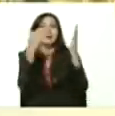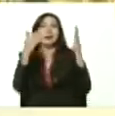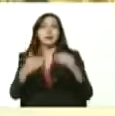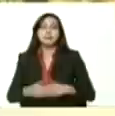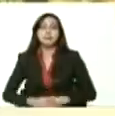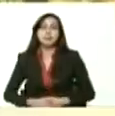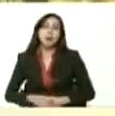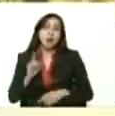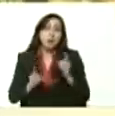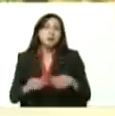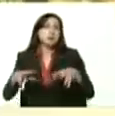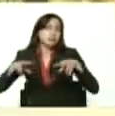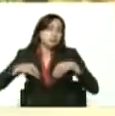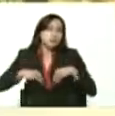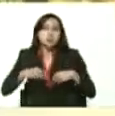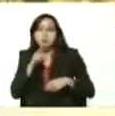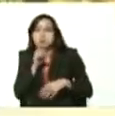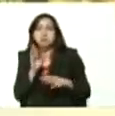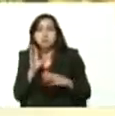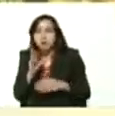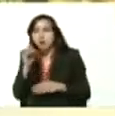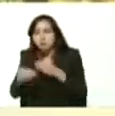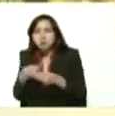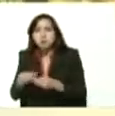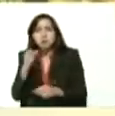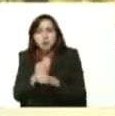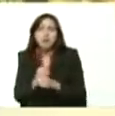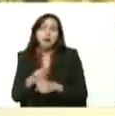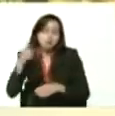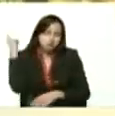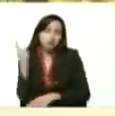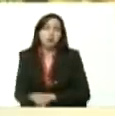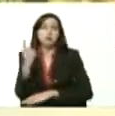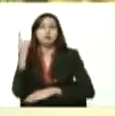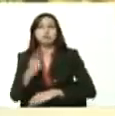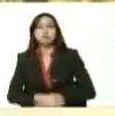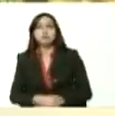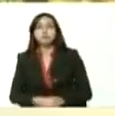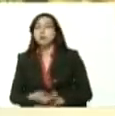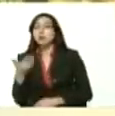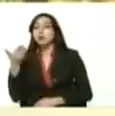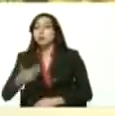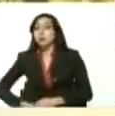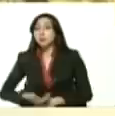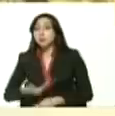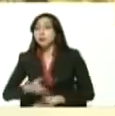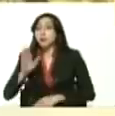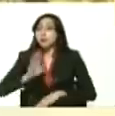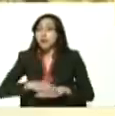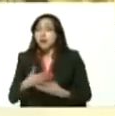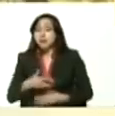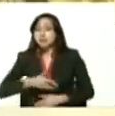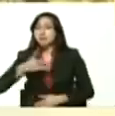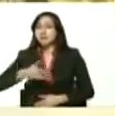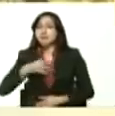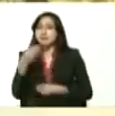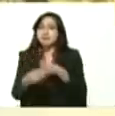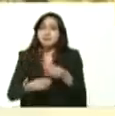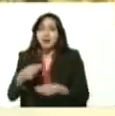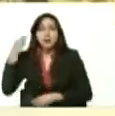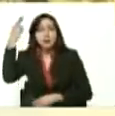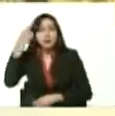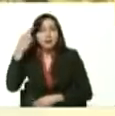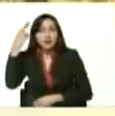a veces en silencio ha tenido que ser y tiene que ser lo importante es que se siente el impacto en la realidad